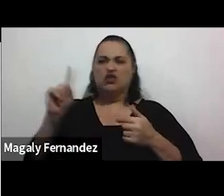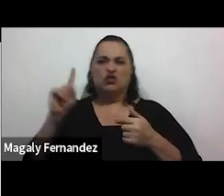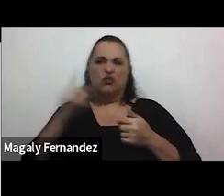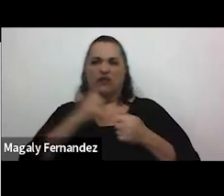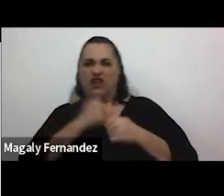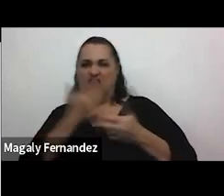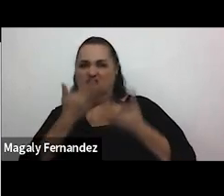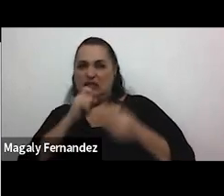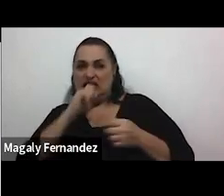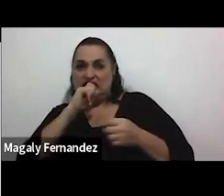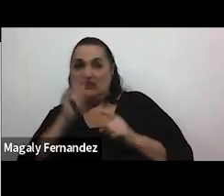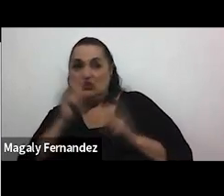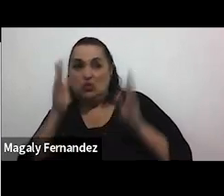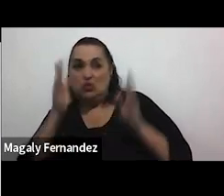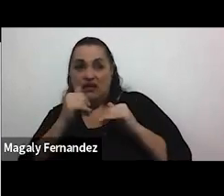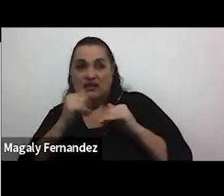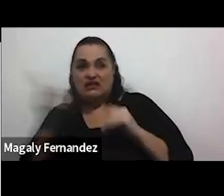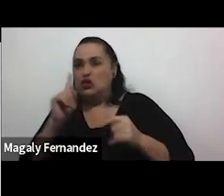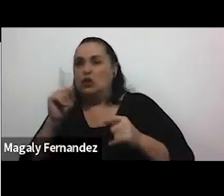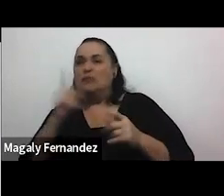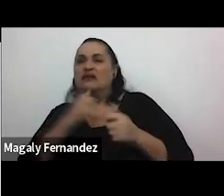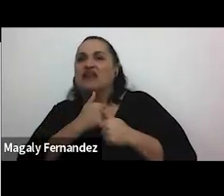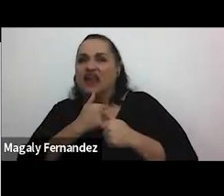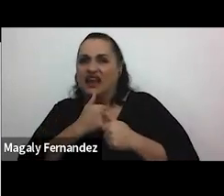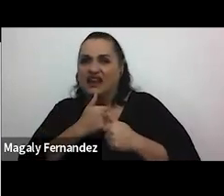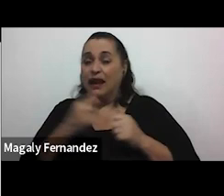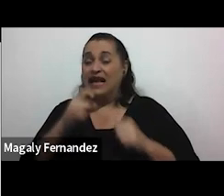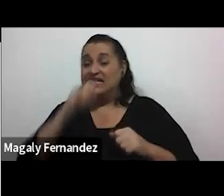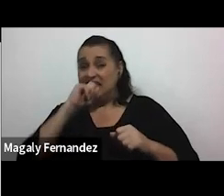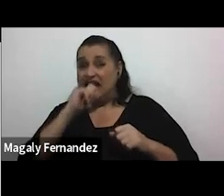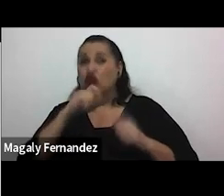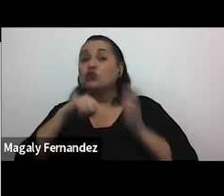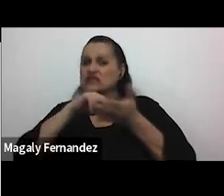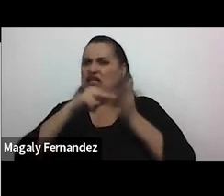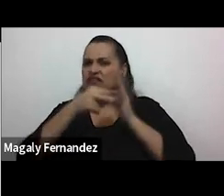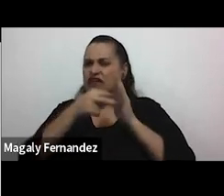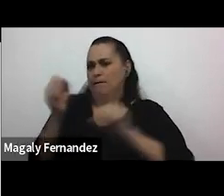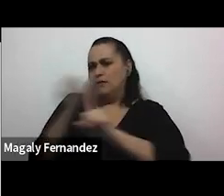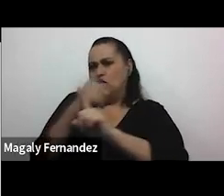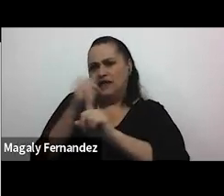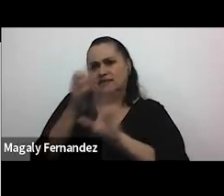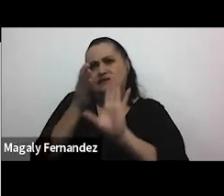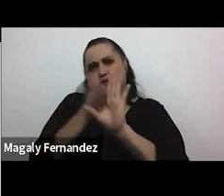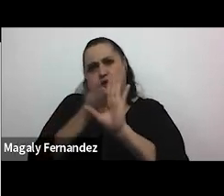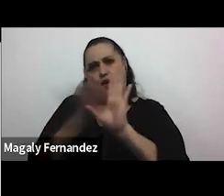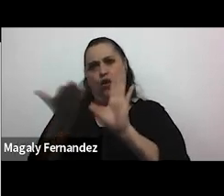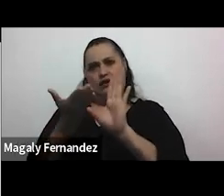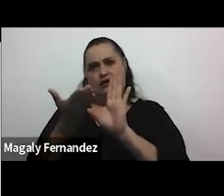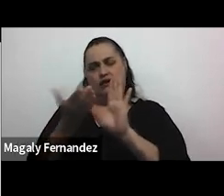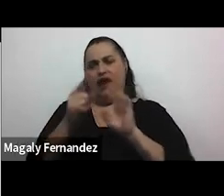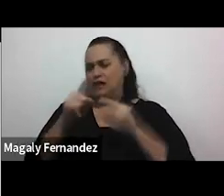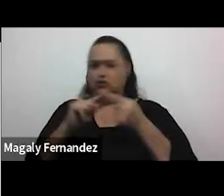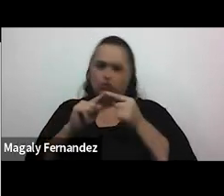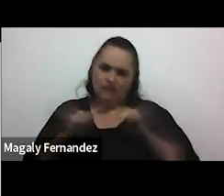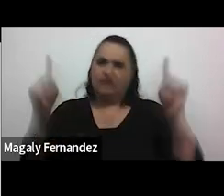cuando en realidad los celos es una manifestación de violencia psicológica que evidentemente dista mucho de lo que es el